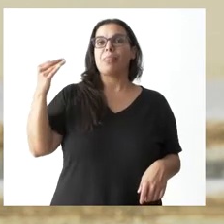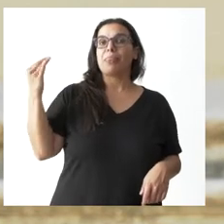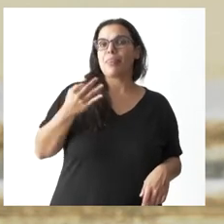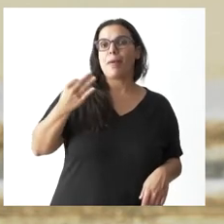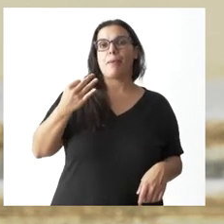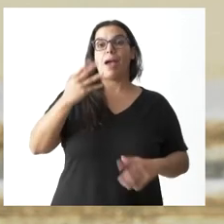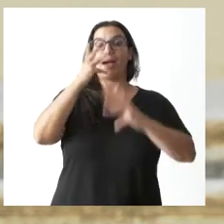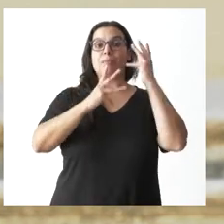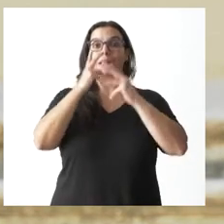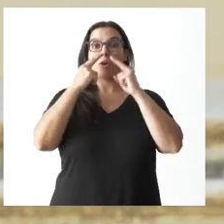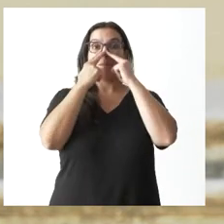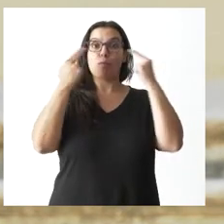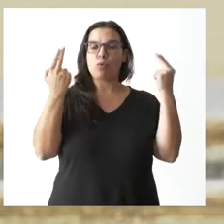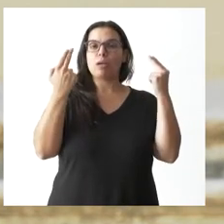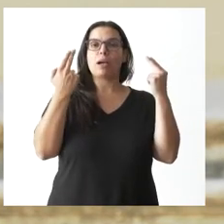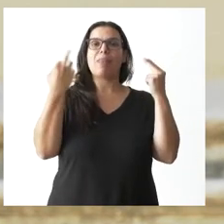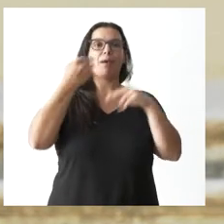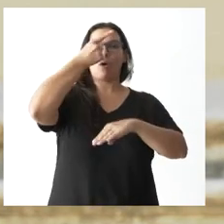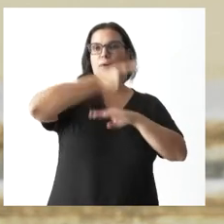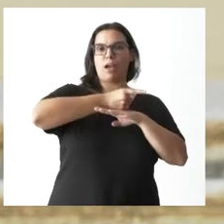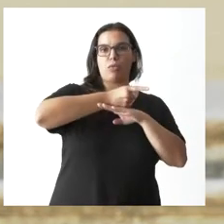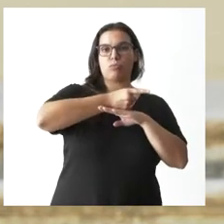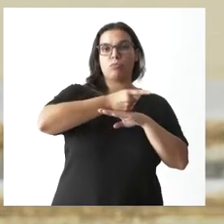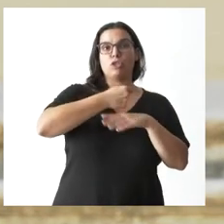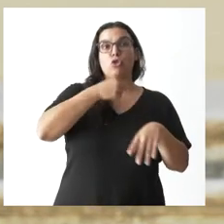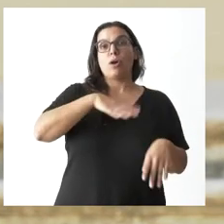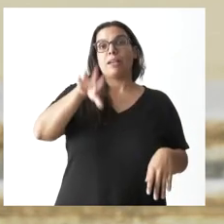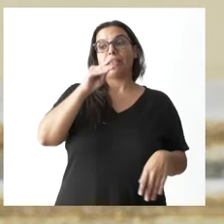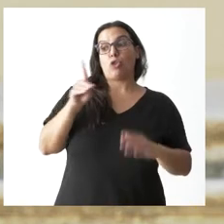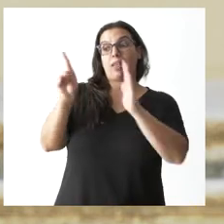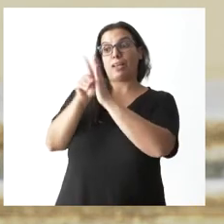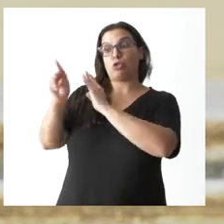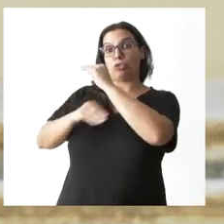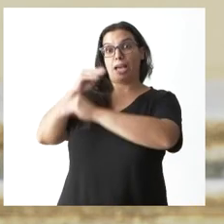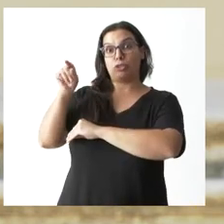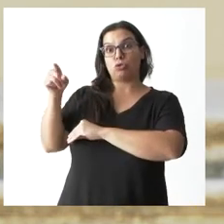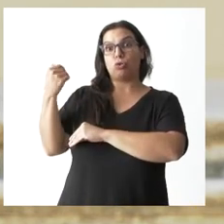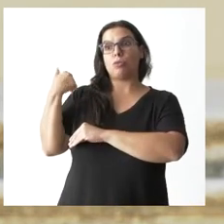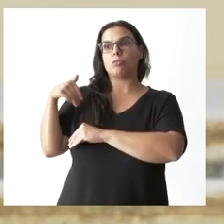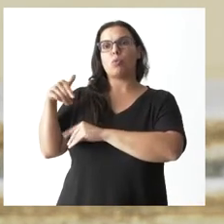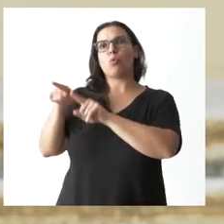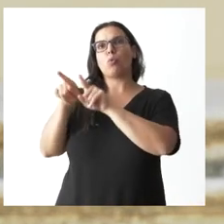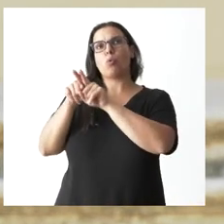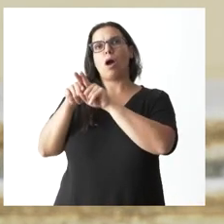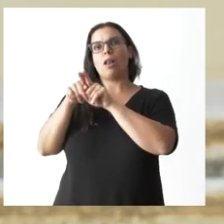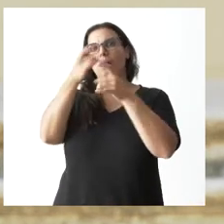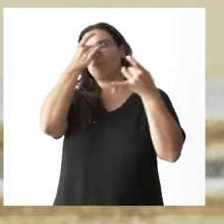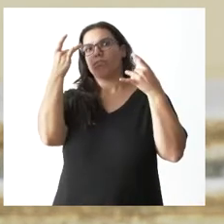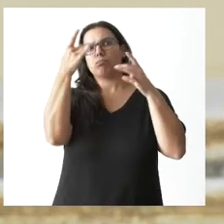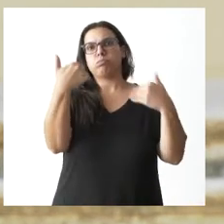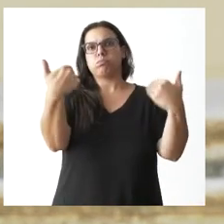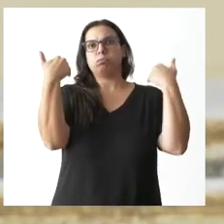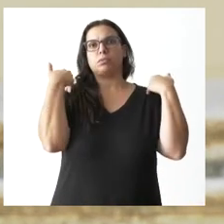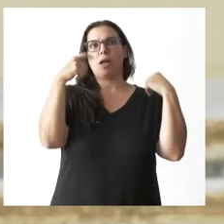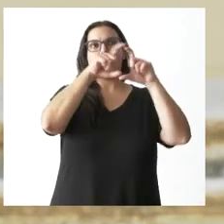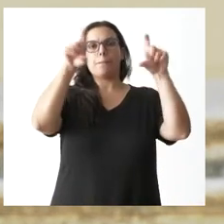administraciones públicas y entiendo que el decreto al cargar sobre las personas y